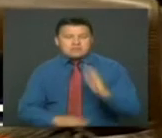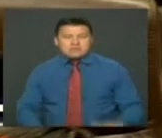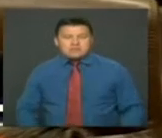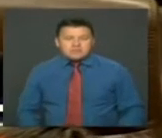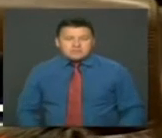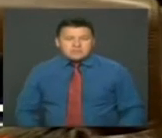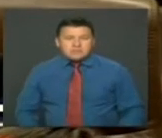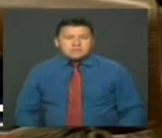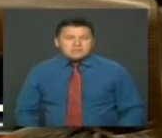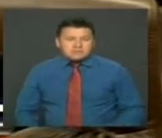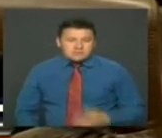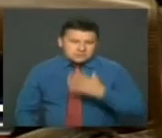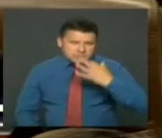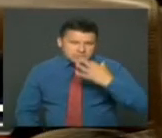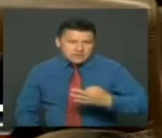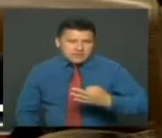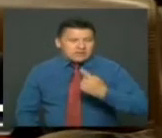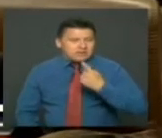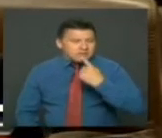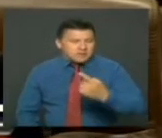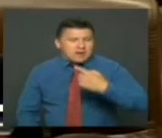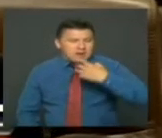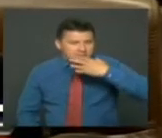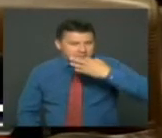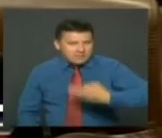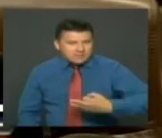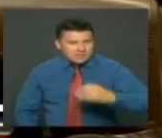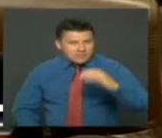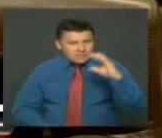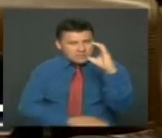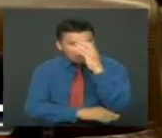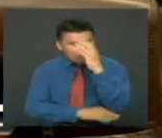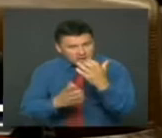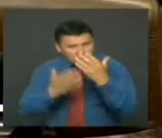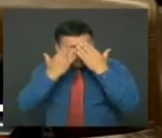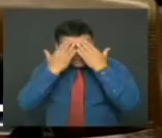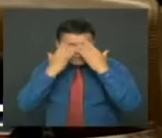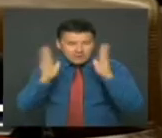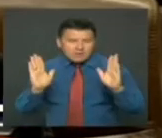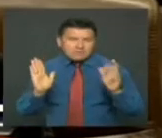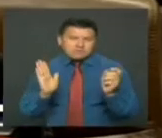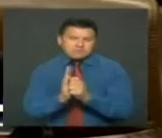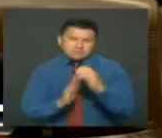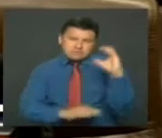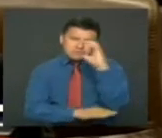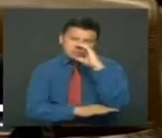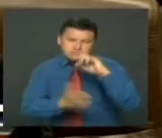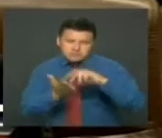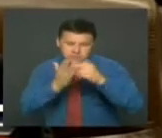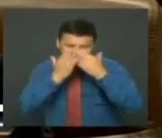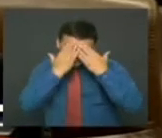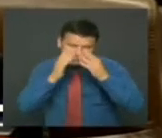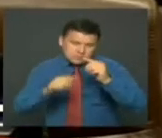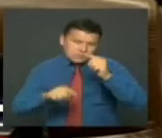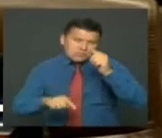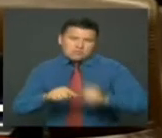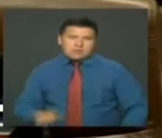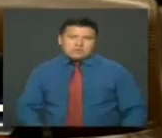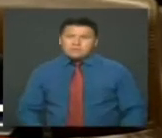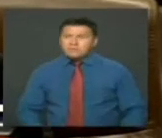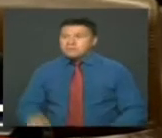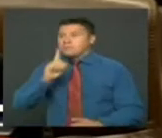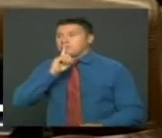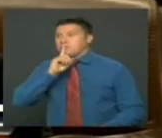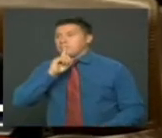paz necesita realmente la verdad. Quiero ver una Colombia democrática, y en una Colombia democrática no se puede censurar el debate.